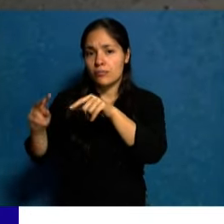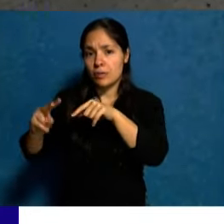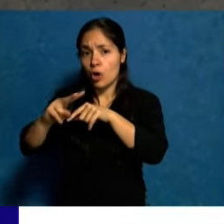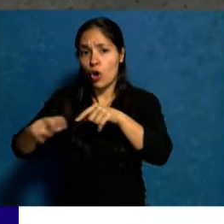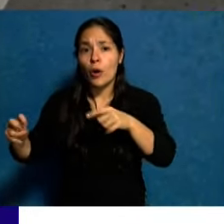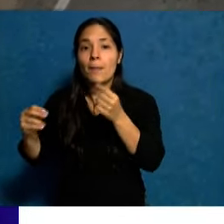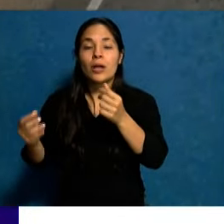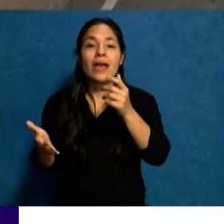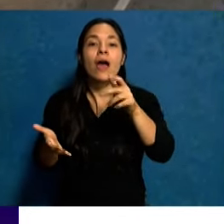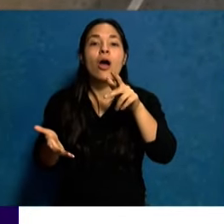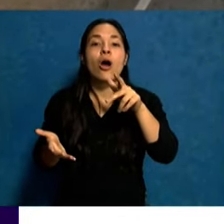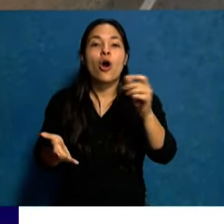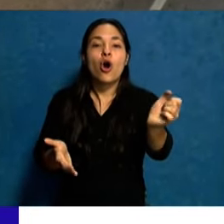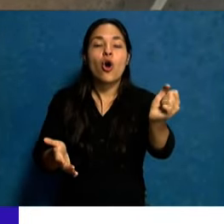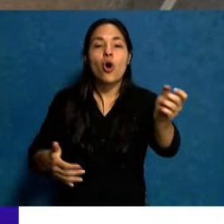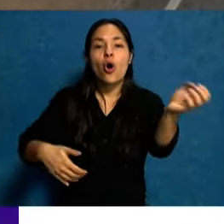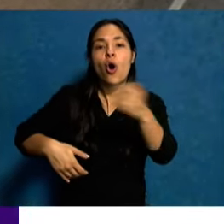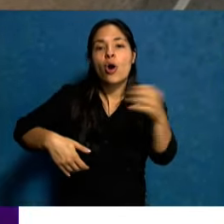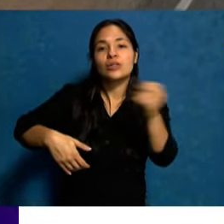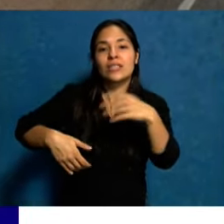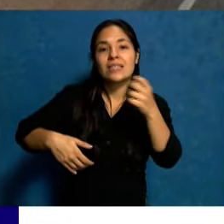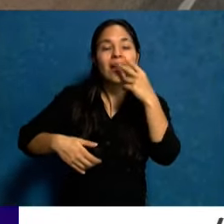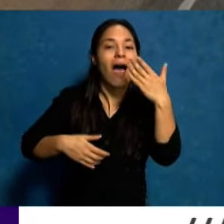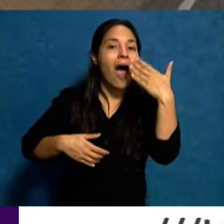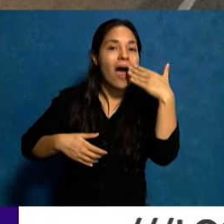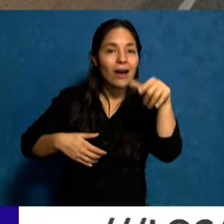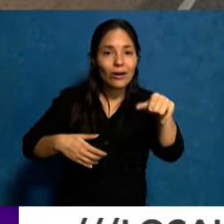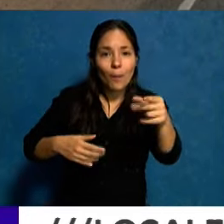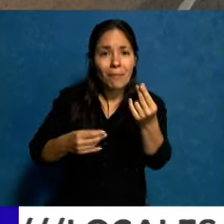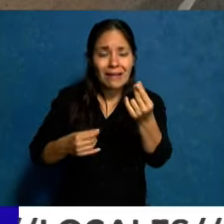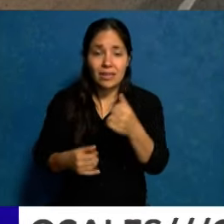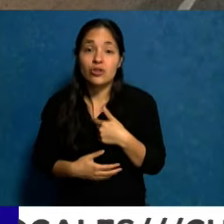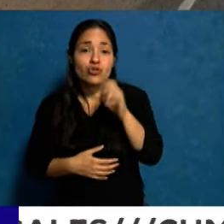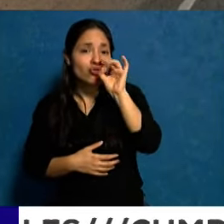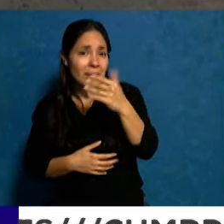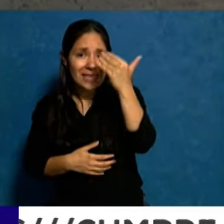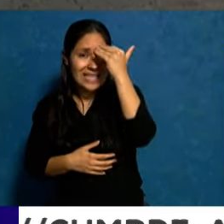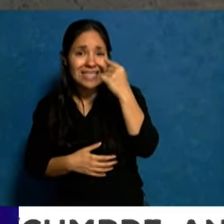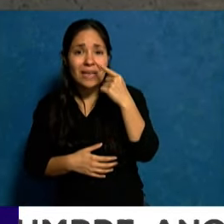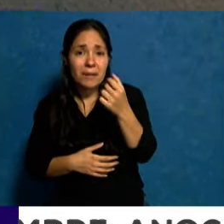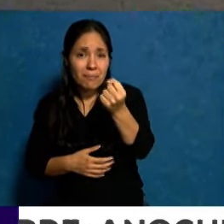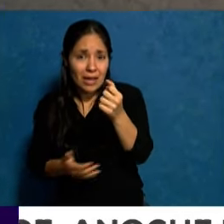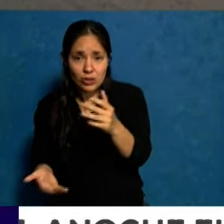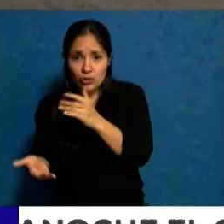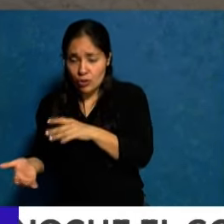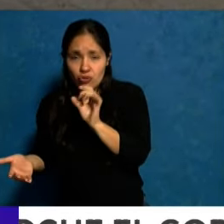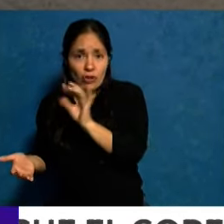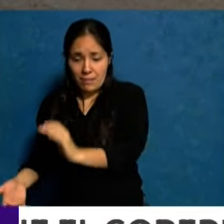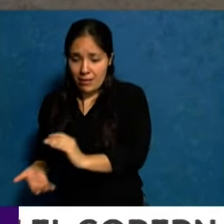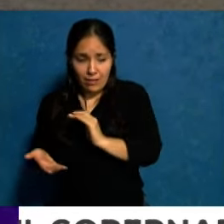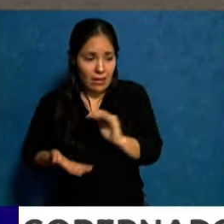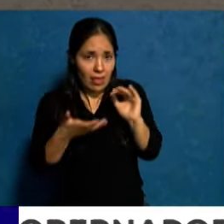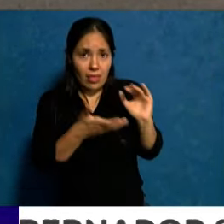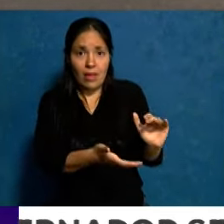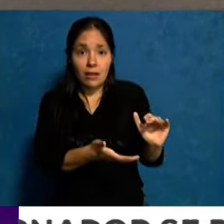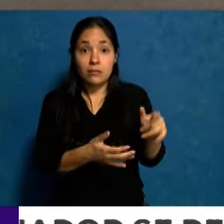cosecha de ajos. Sin embargo, ella solo les pudo entregar 15.000 pesos que tenía a mano. Y